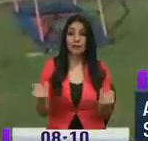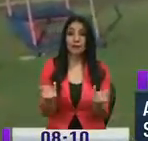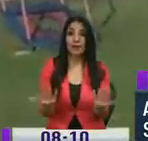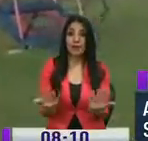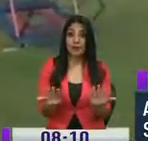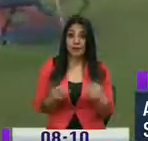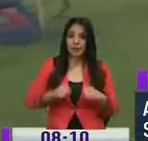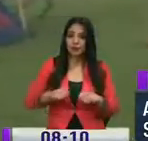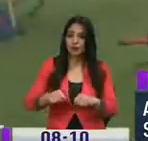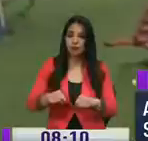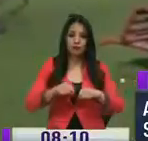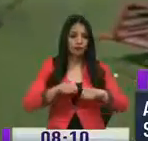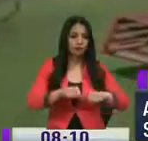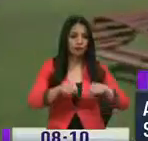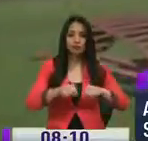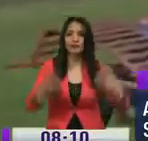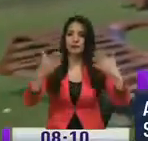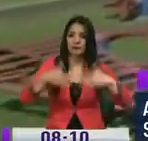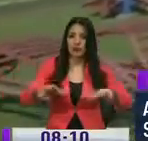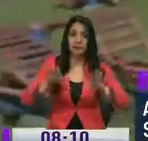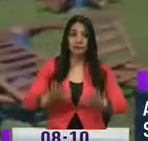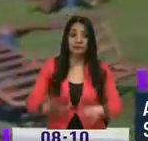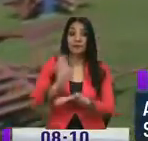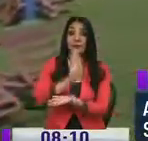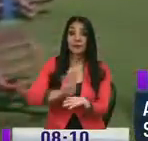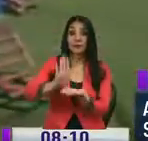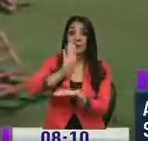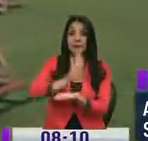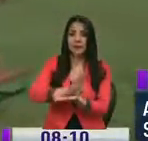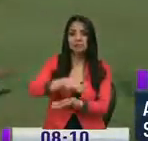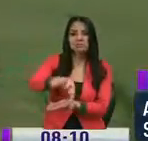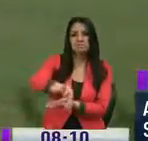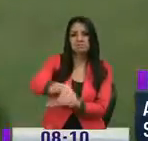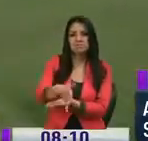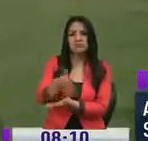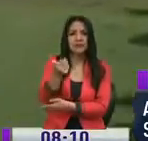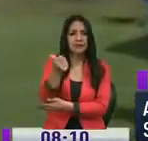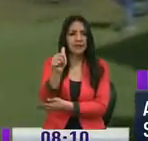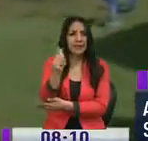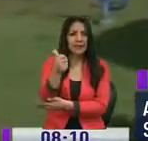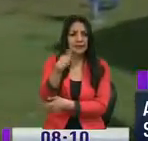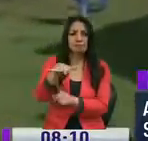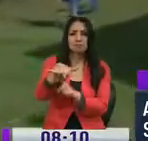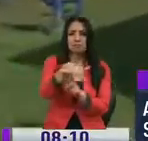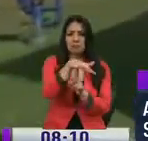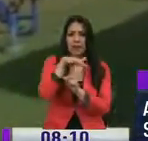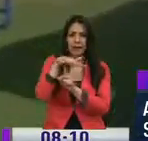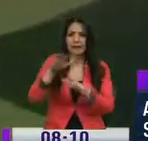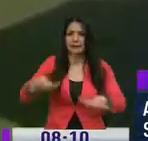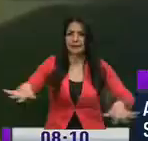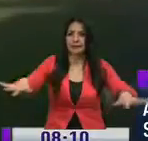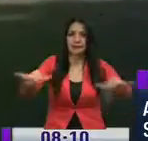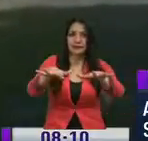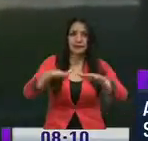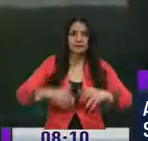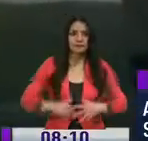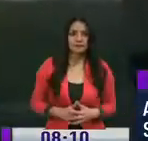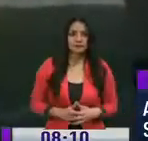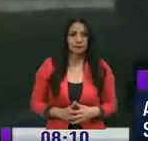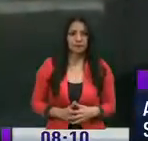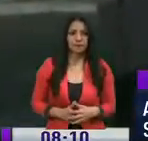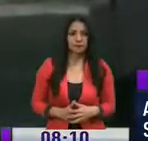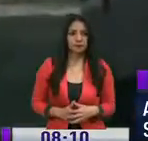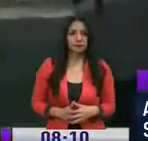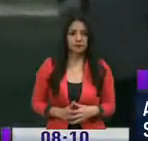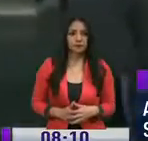el parque. En este barrio, Pérez Pallares, tenemos aproximadamente 10 parques, áreas verdes, y